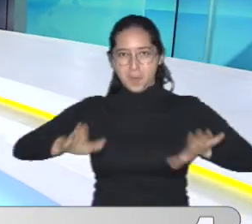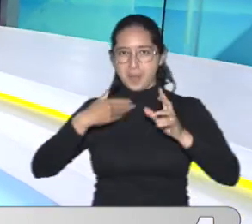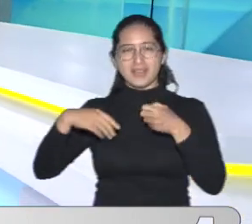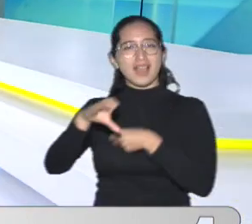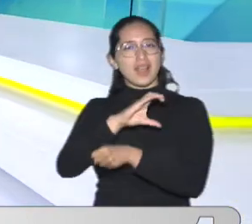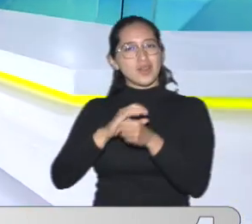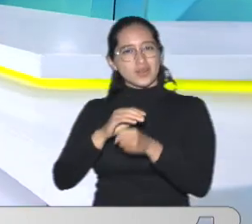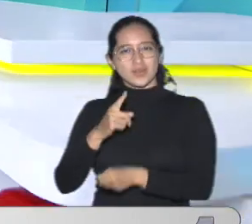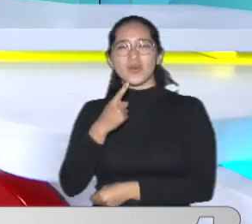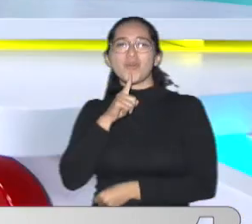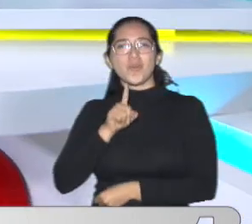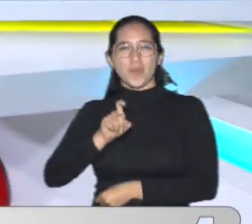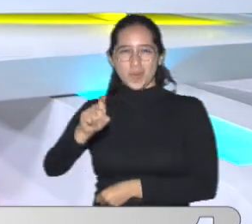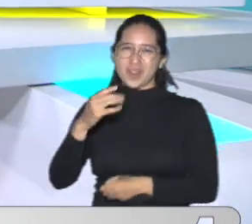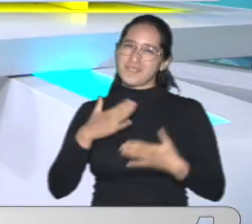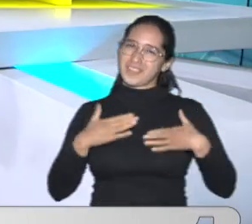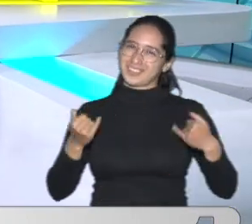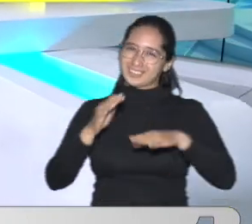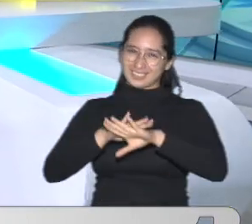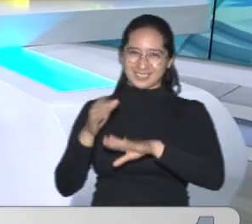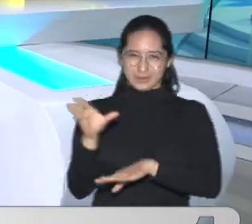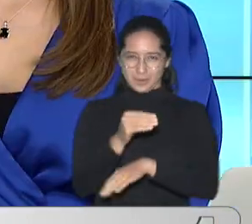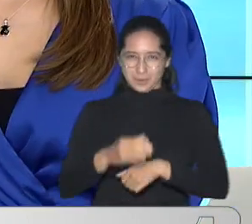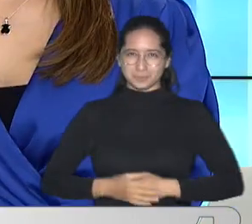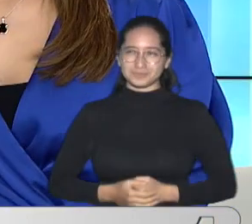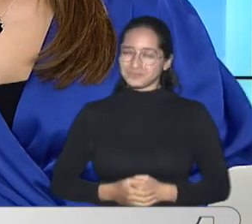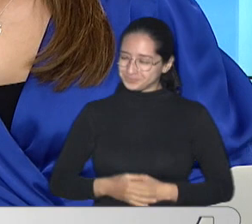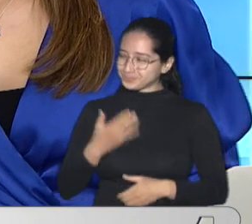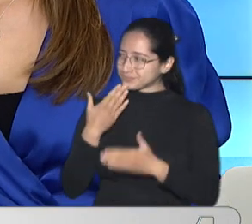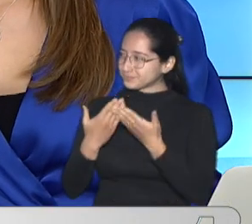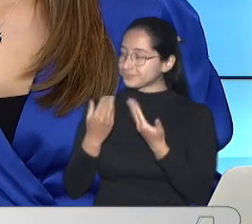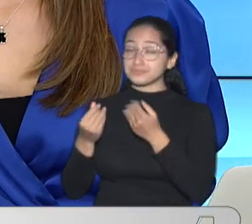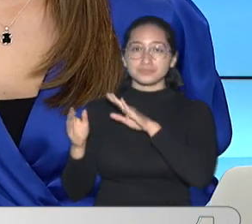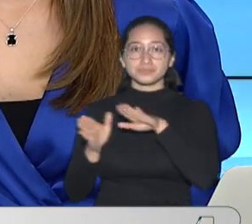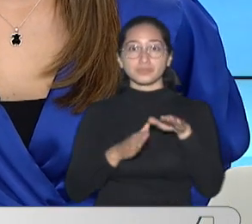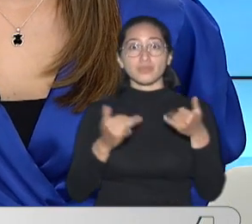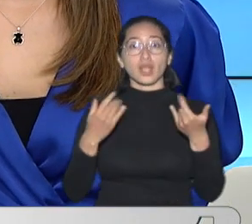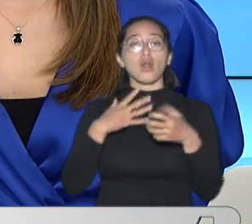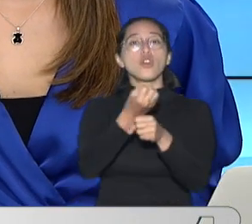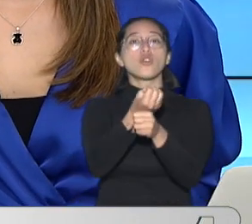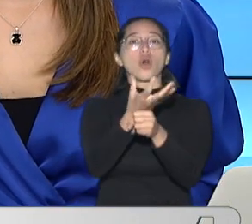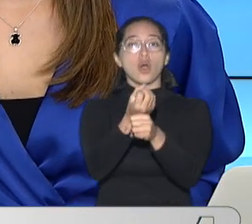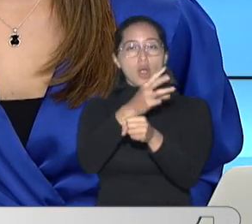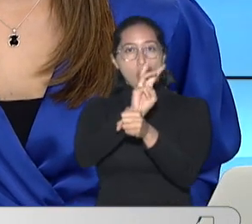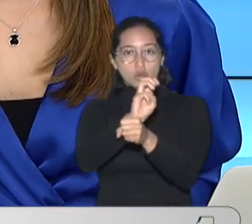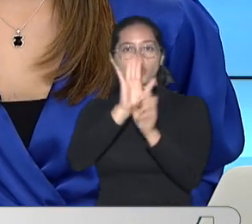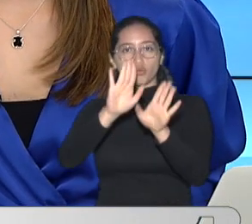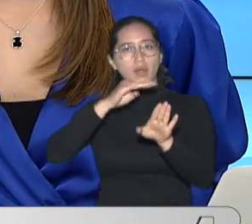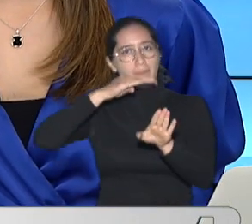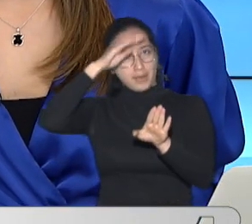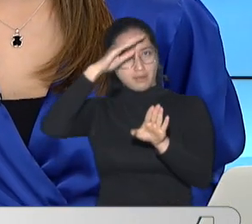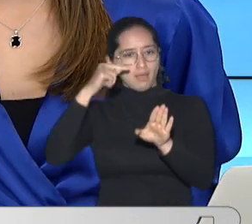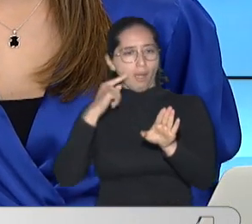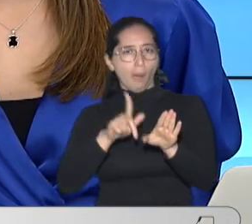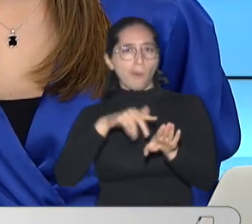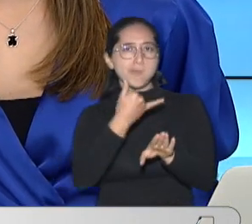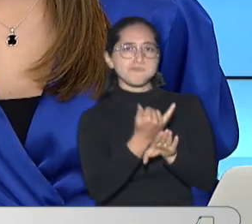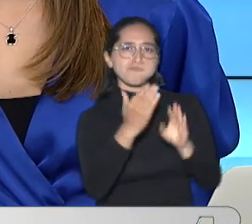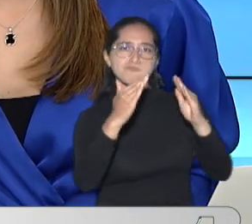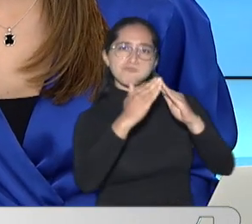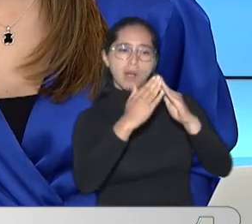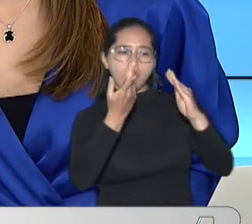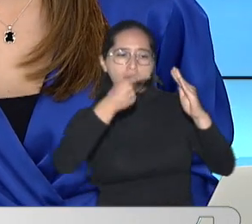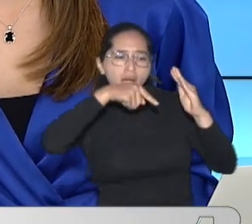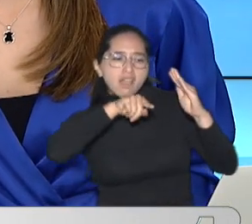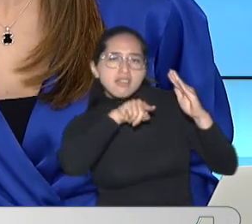1CMI Informó Ana Mercedes Arisa Feliz tarde para todos Ana Mercedes Gracias Y en la comuna 8 De Medellín Se encuentra el cuerpo De una mujer Que murió